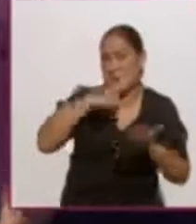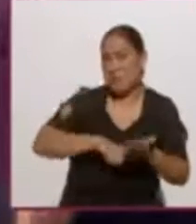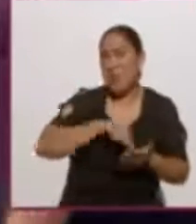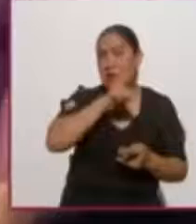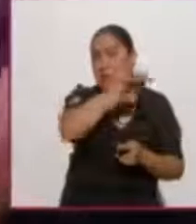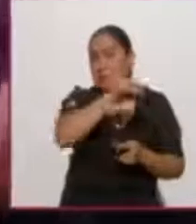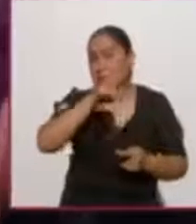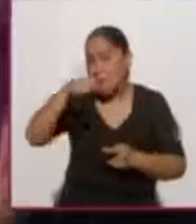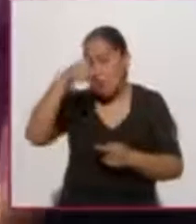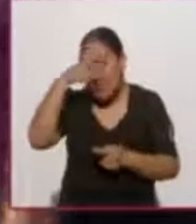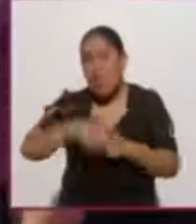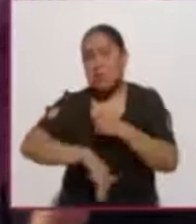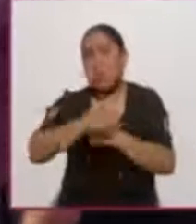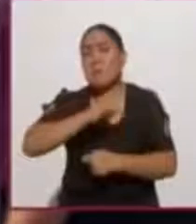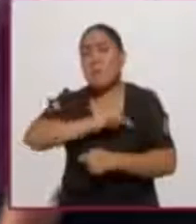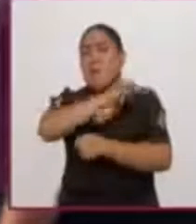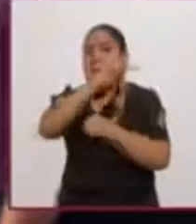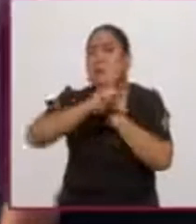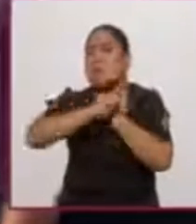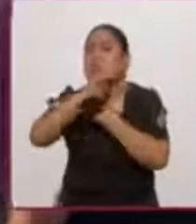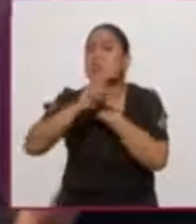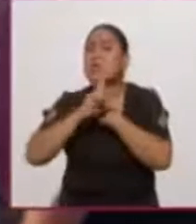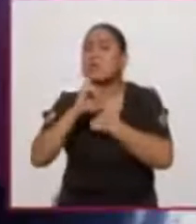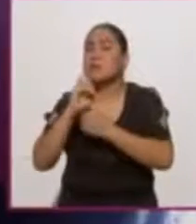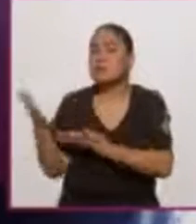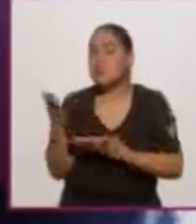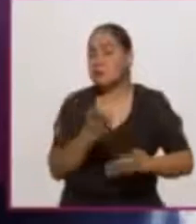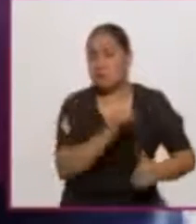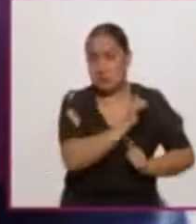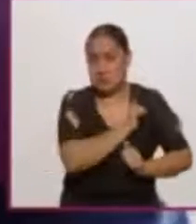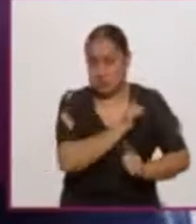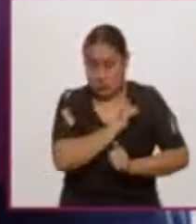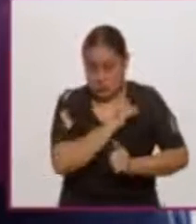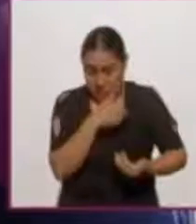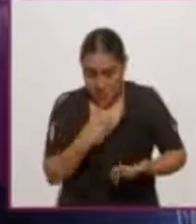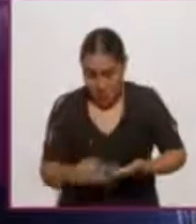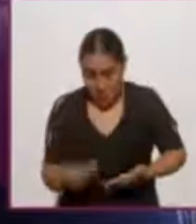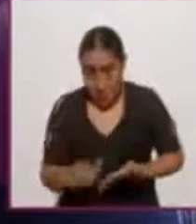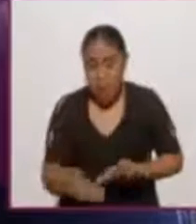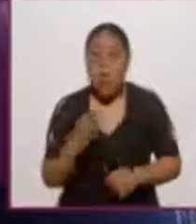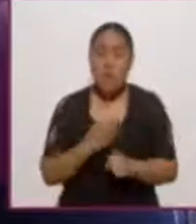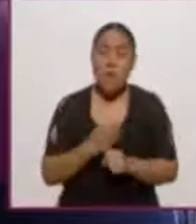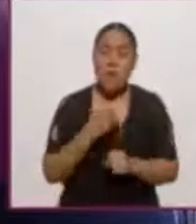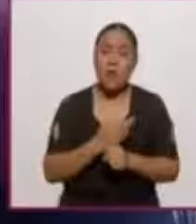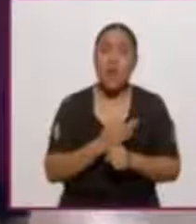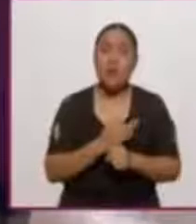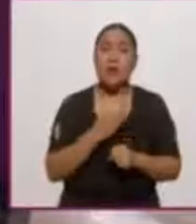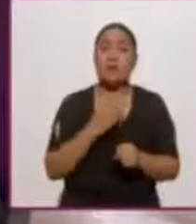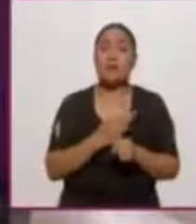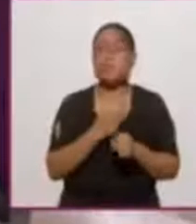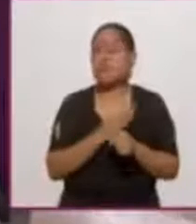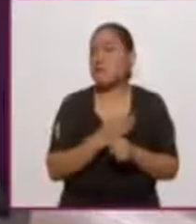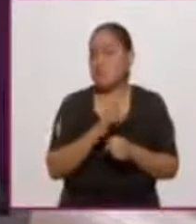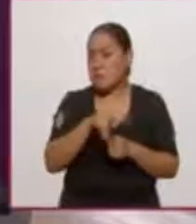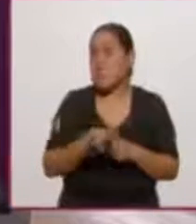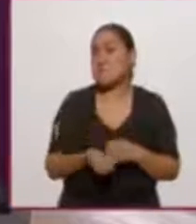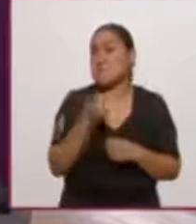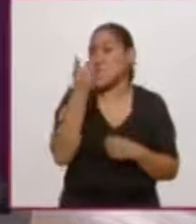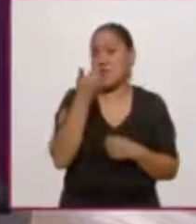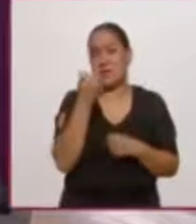en el mundo. Entonces, sí, digamos, entramos a una medida inusual.